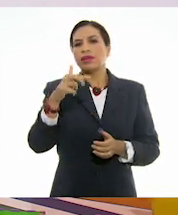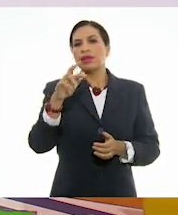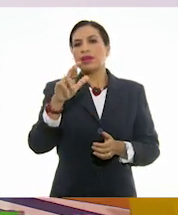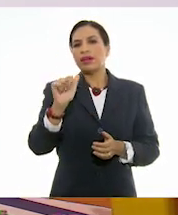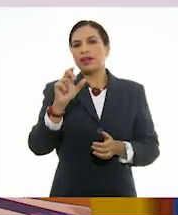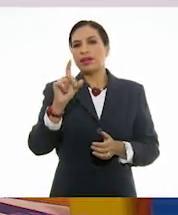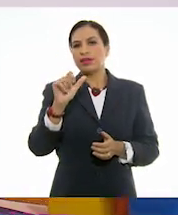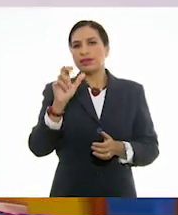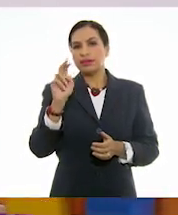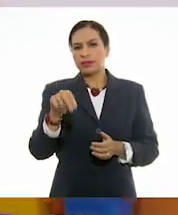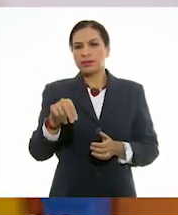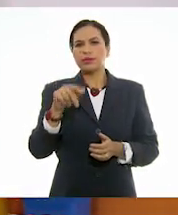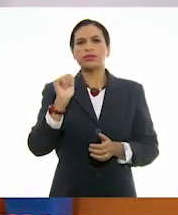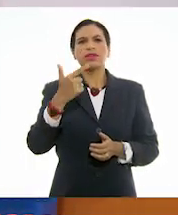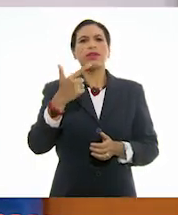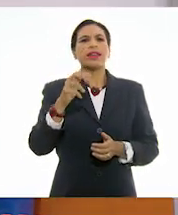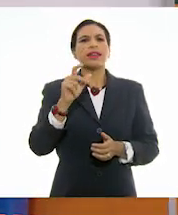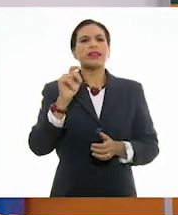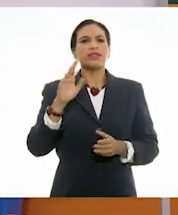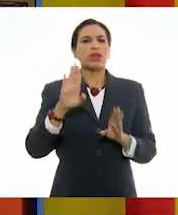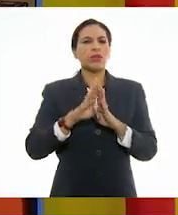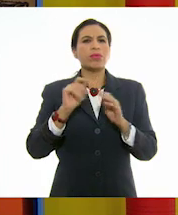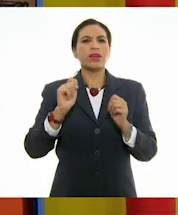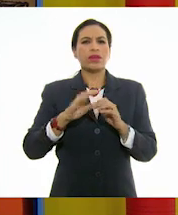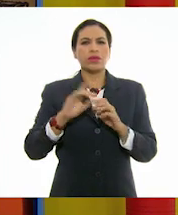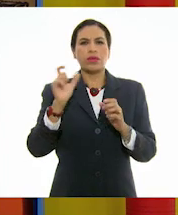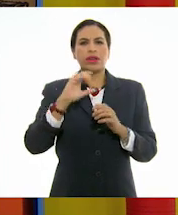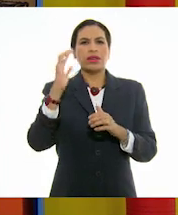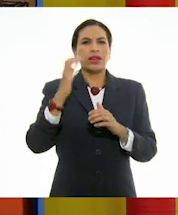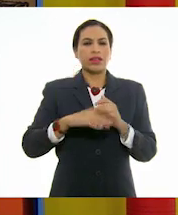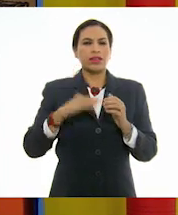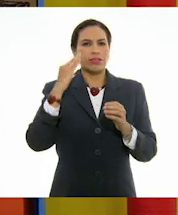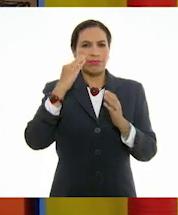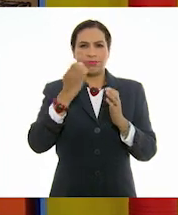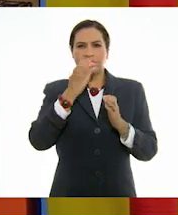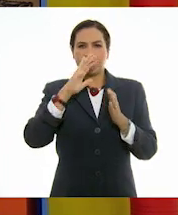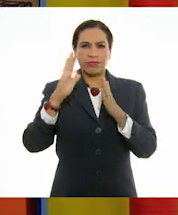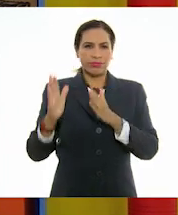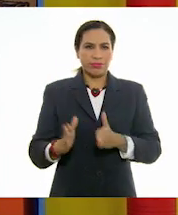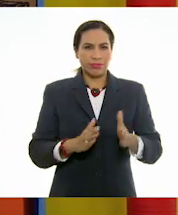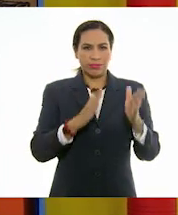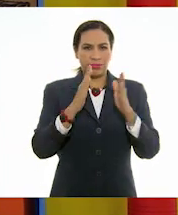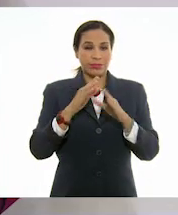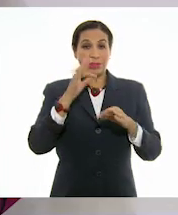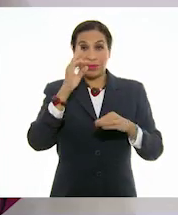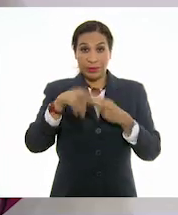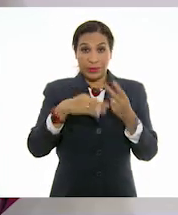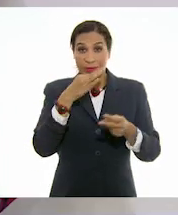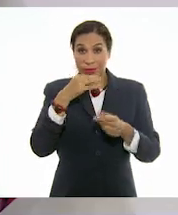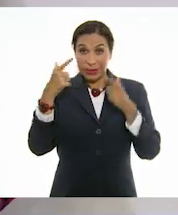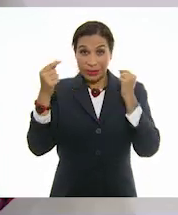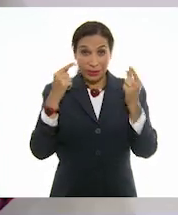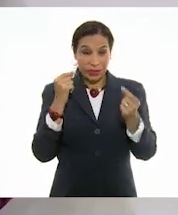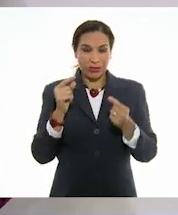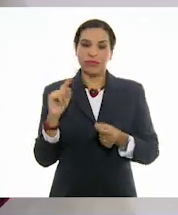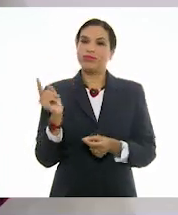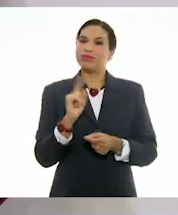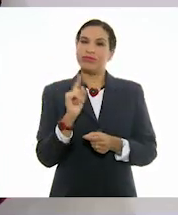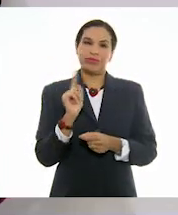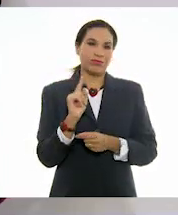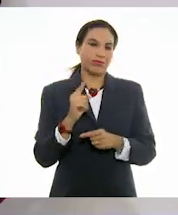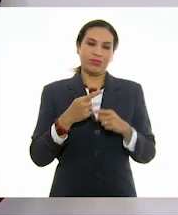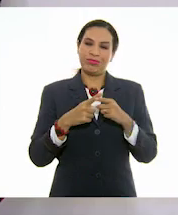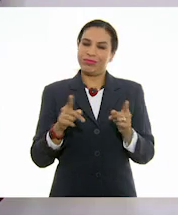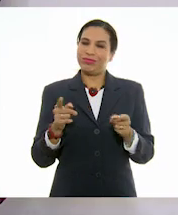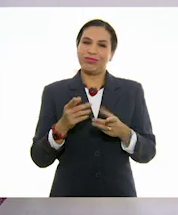Muy bien. Bien. La gradación es como cuando terminamos un ciclo escolar y vamos a la fiesta de gradación. No, no,